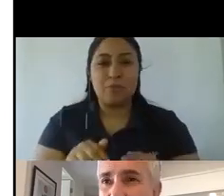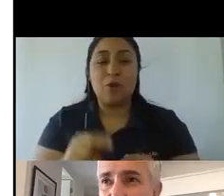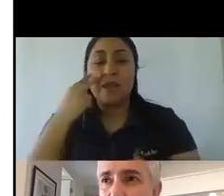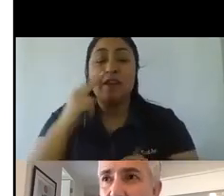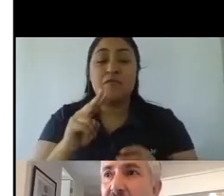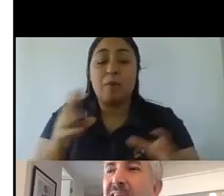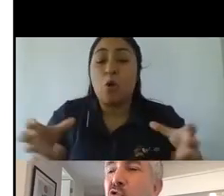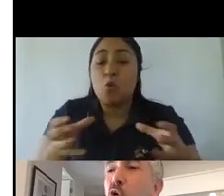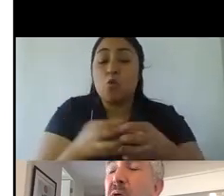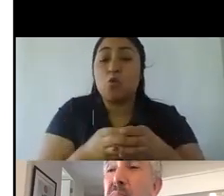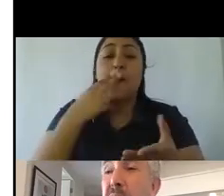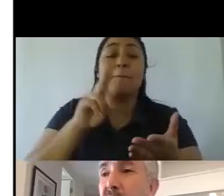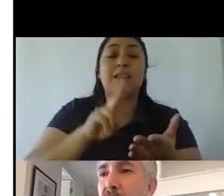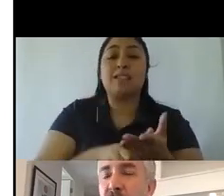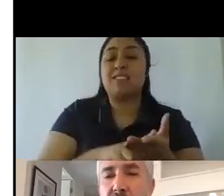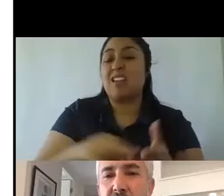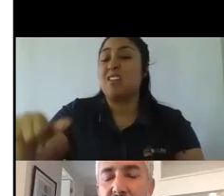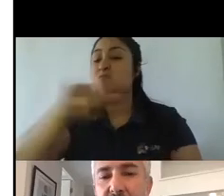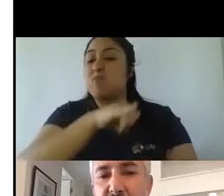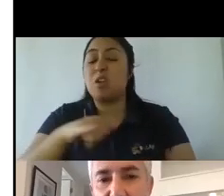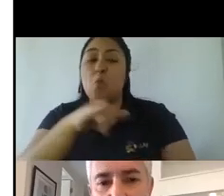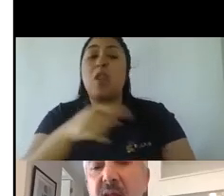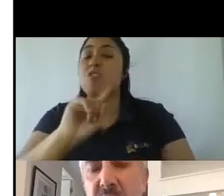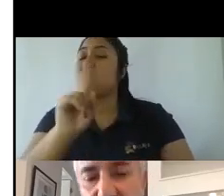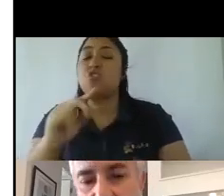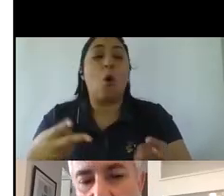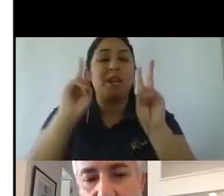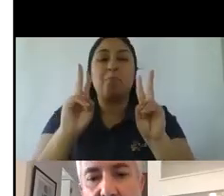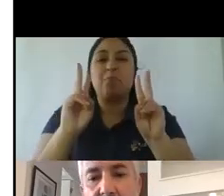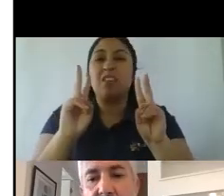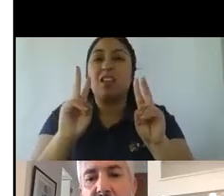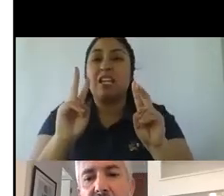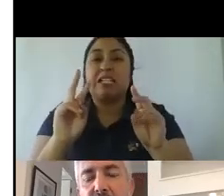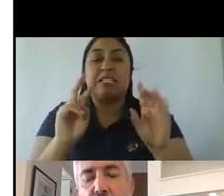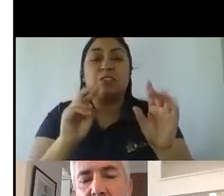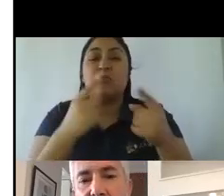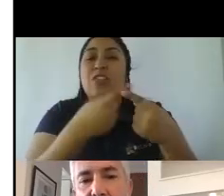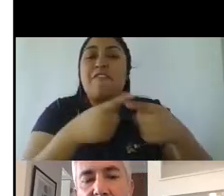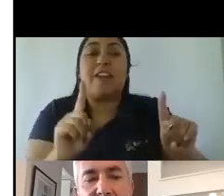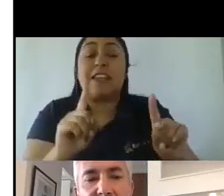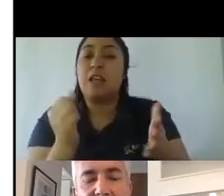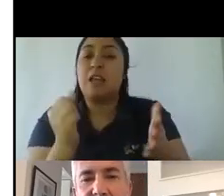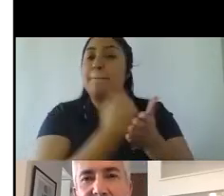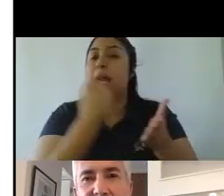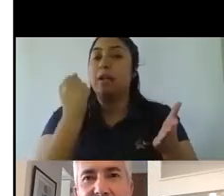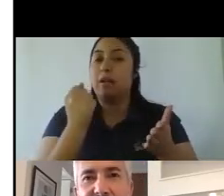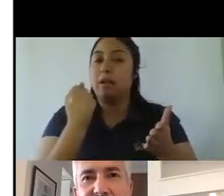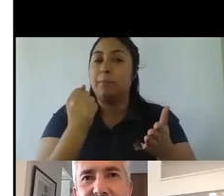homogéneos que no permiten distinguir identificar dónde está esa